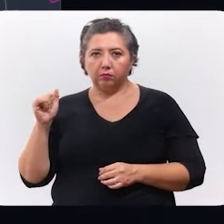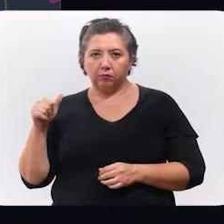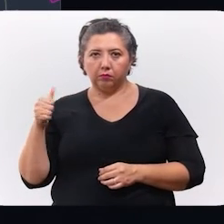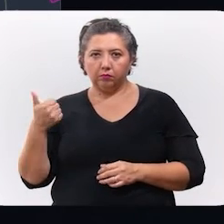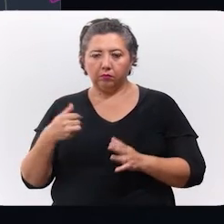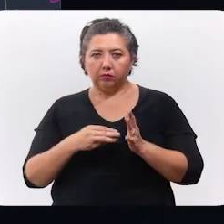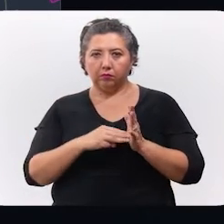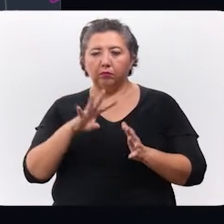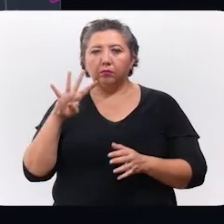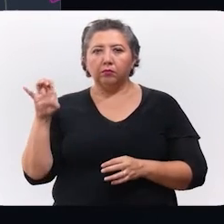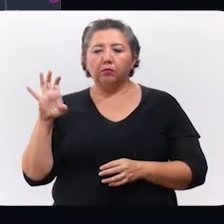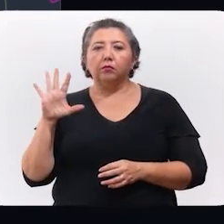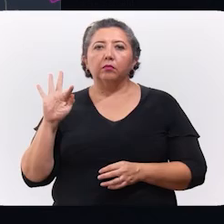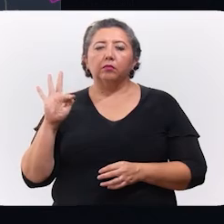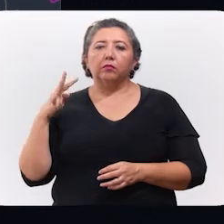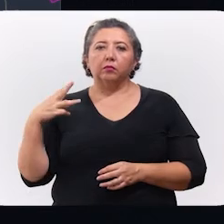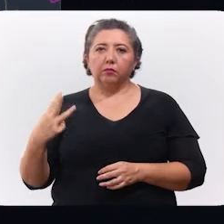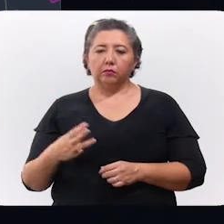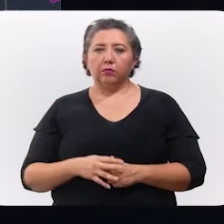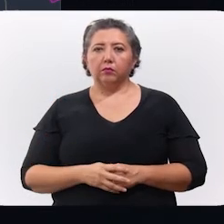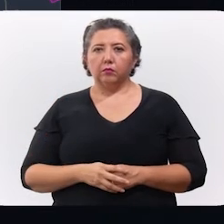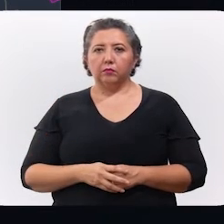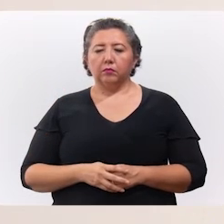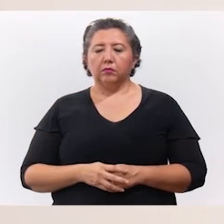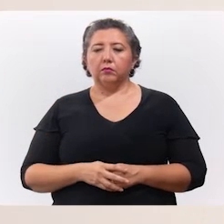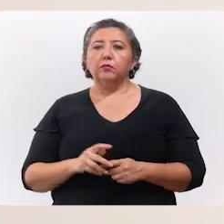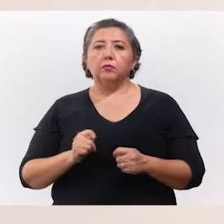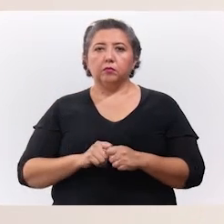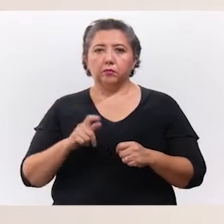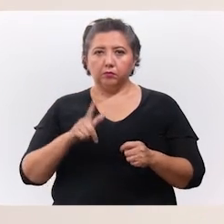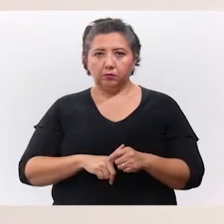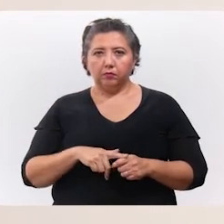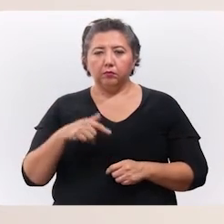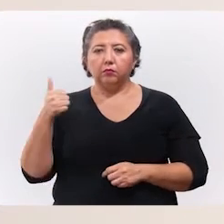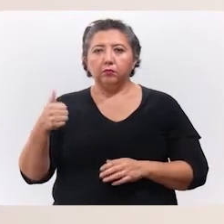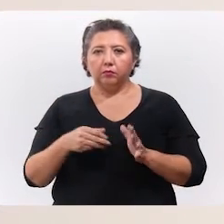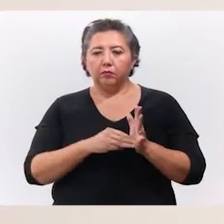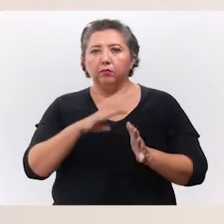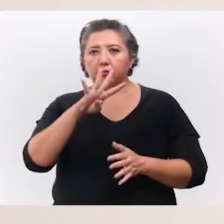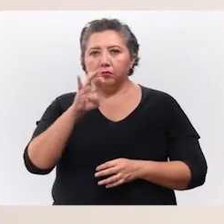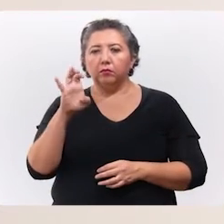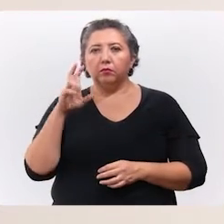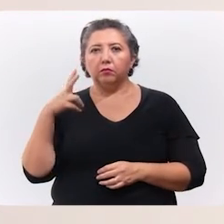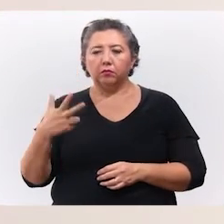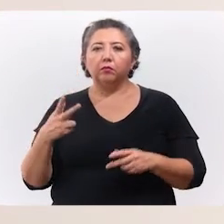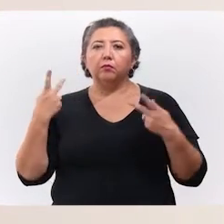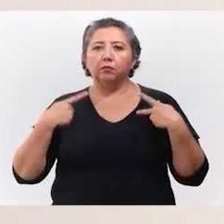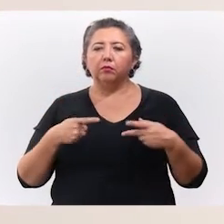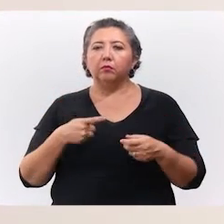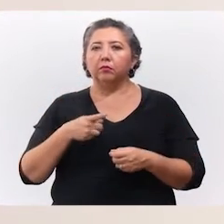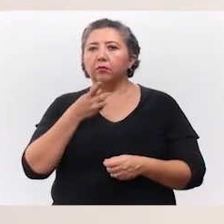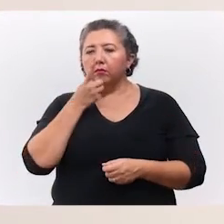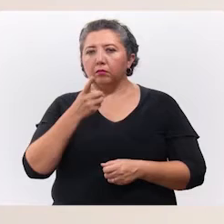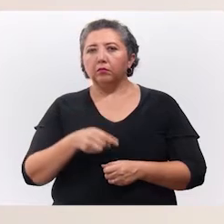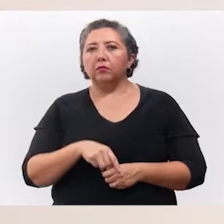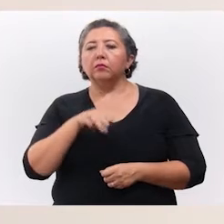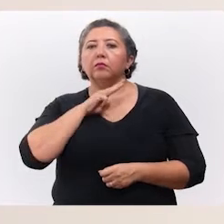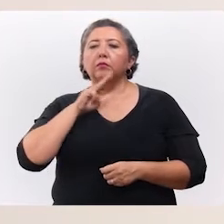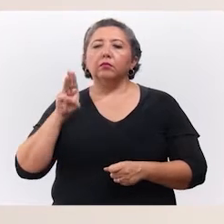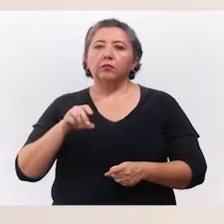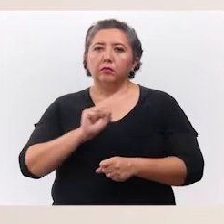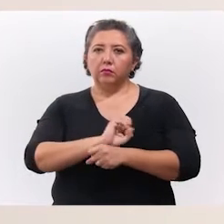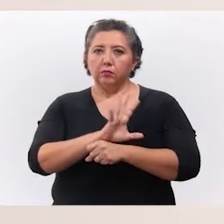poniente, 11.443. En total, son 6.408 las personas fallecidas a causa del